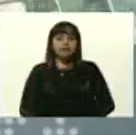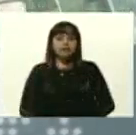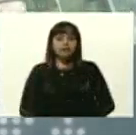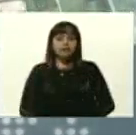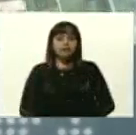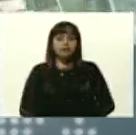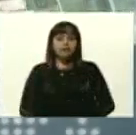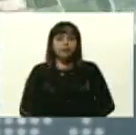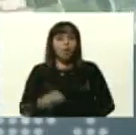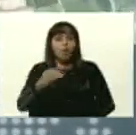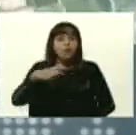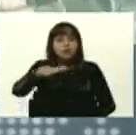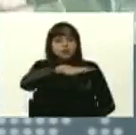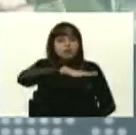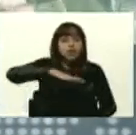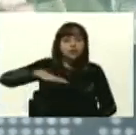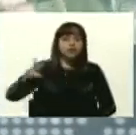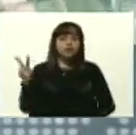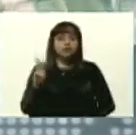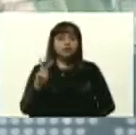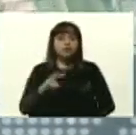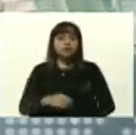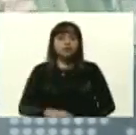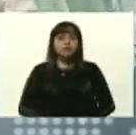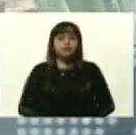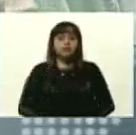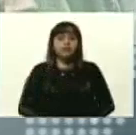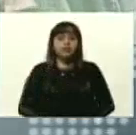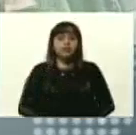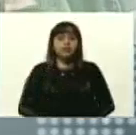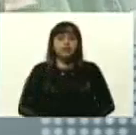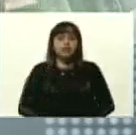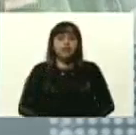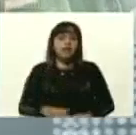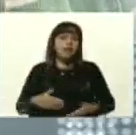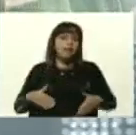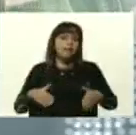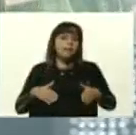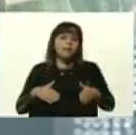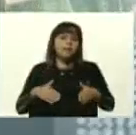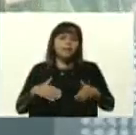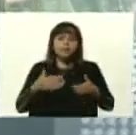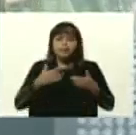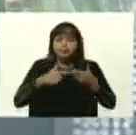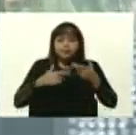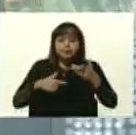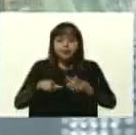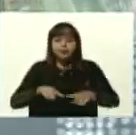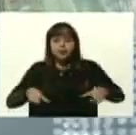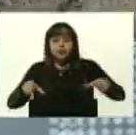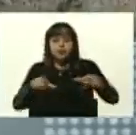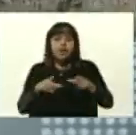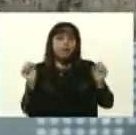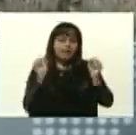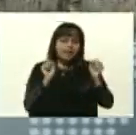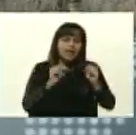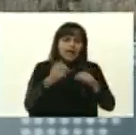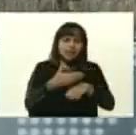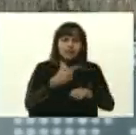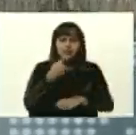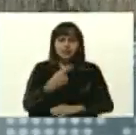el Llano Venezolano, en Barcelona, bueno, en Tobar, ya dije, en Mérida,